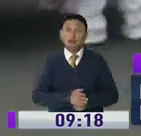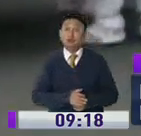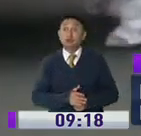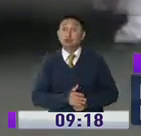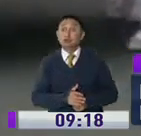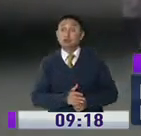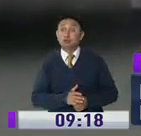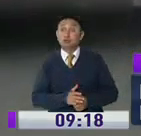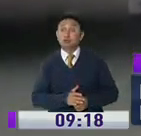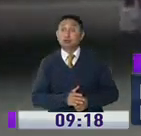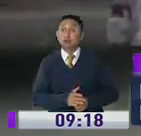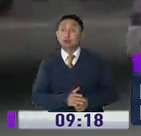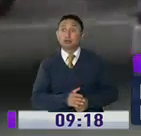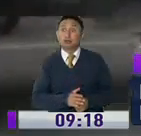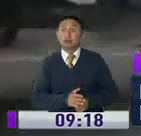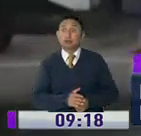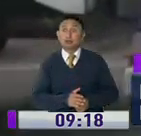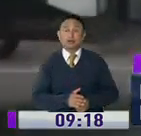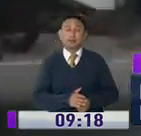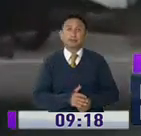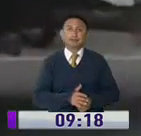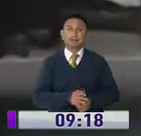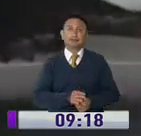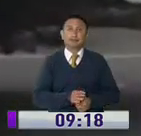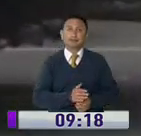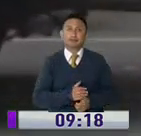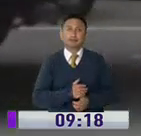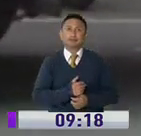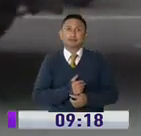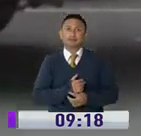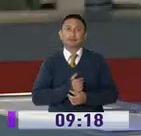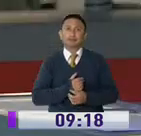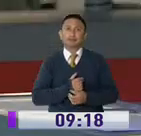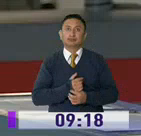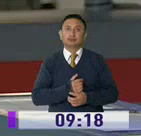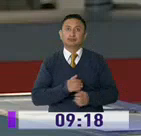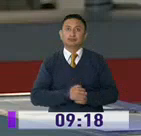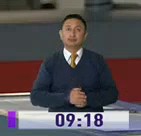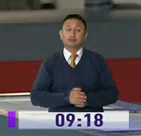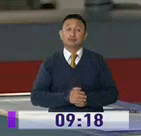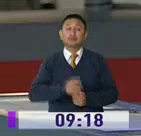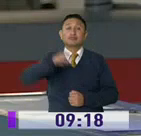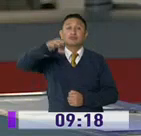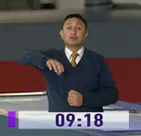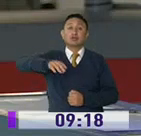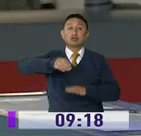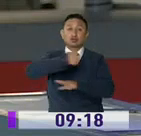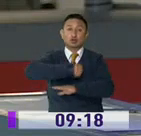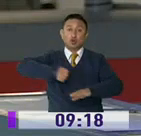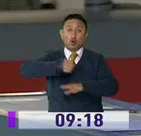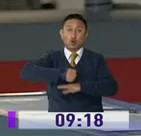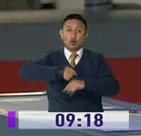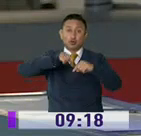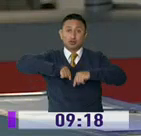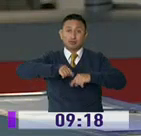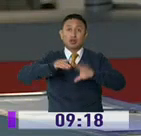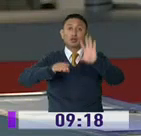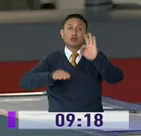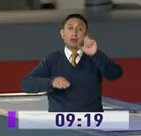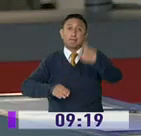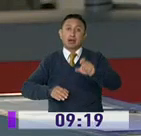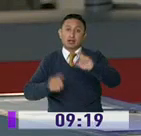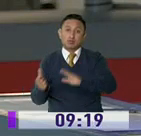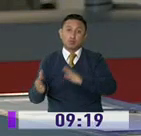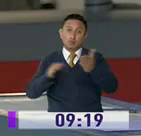por coronavirus. Desde Los Ríos informó Odette Camacho. En la provincia de El Oro hasta el momento existen nueve personas